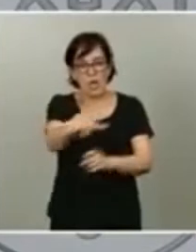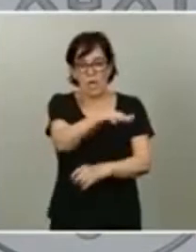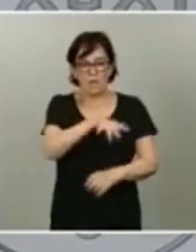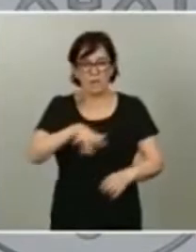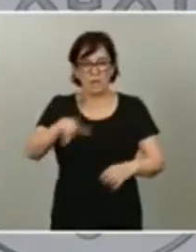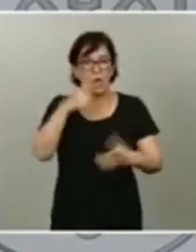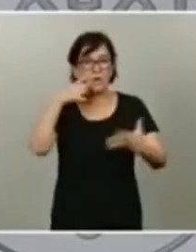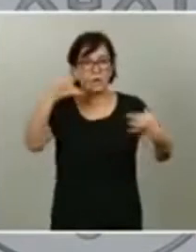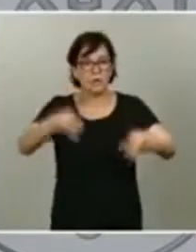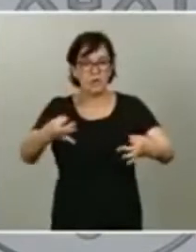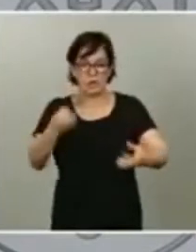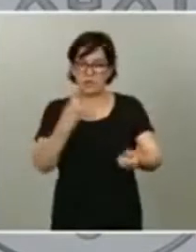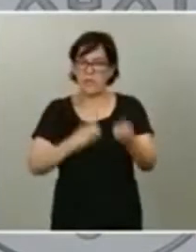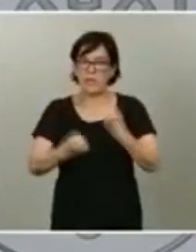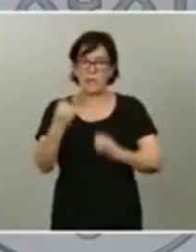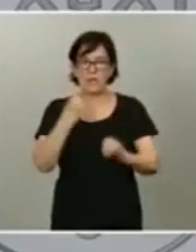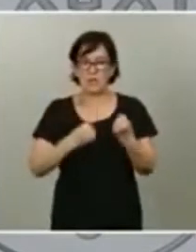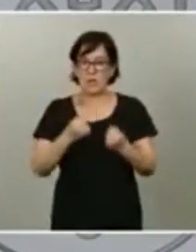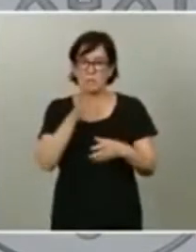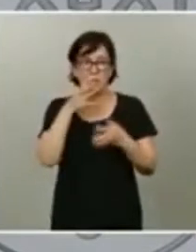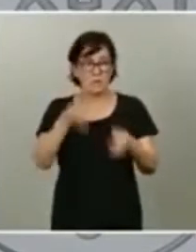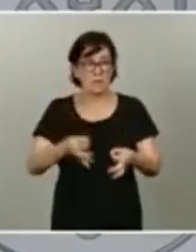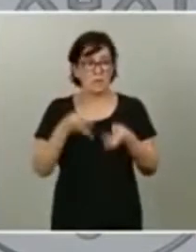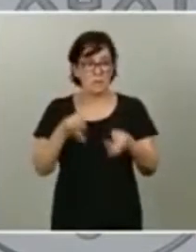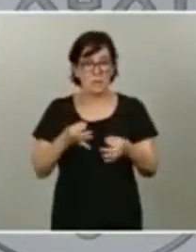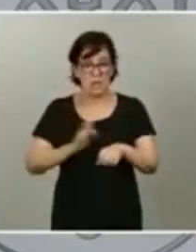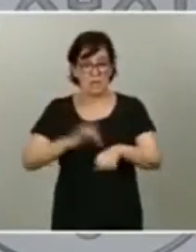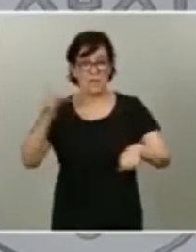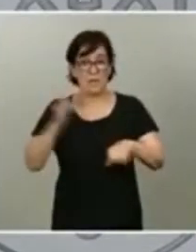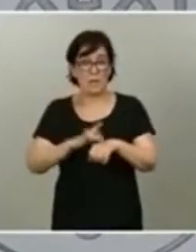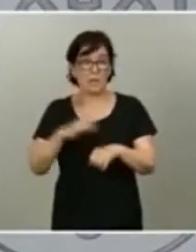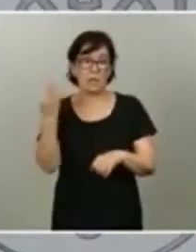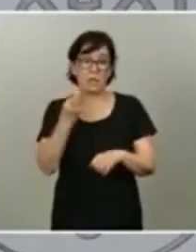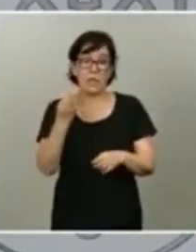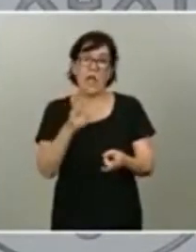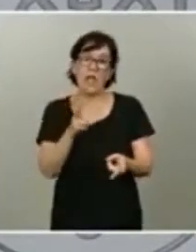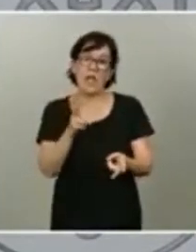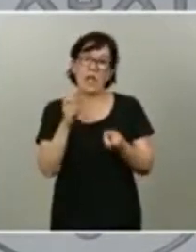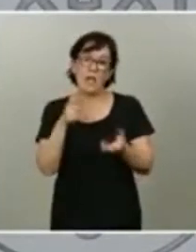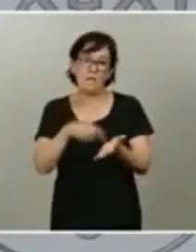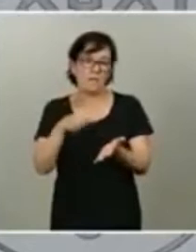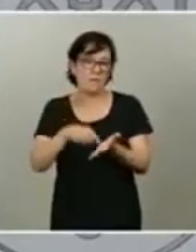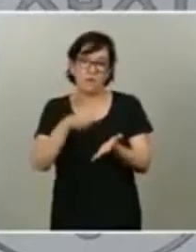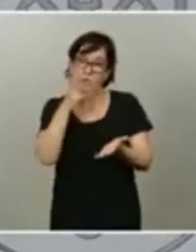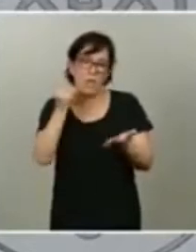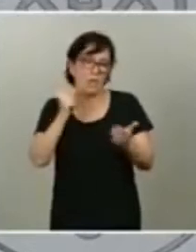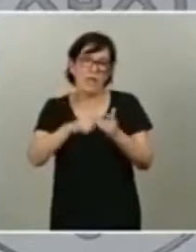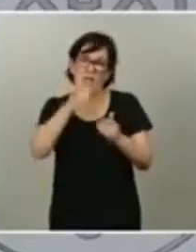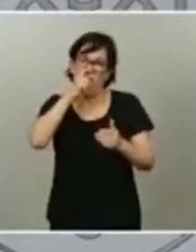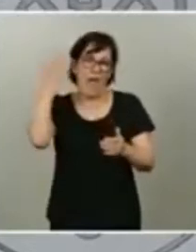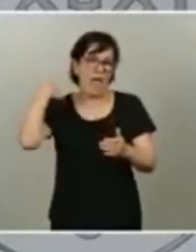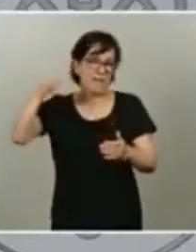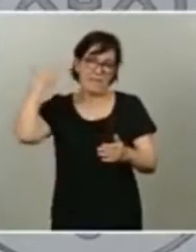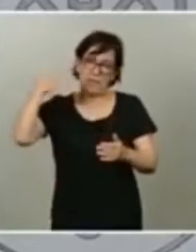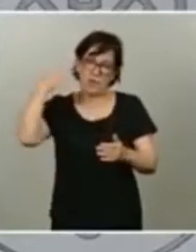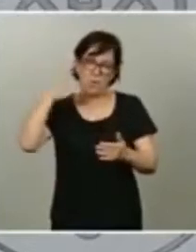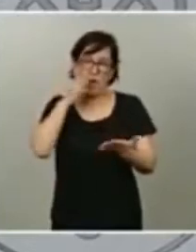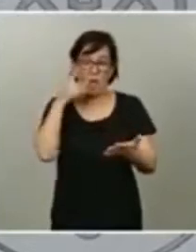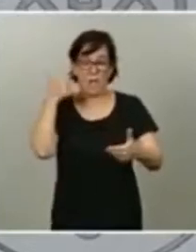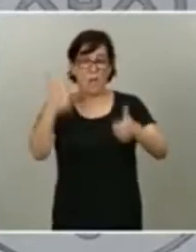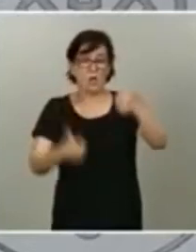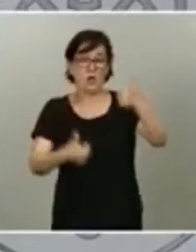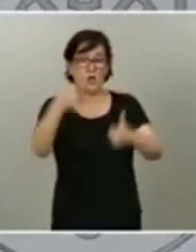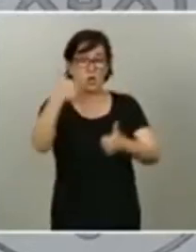económica que, siendo digital, tiene una fiscalidad analógica. Y eso está haciendo que la competencia entre